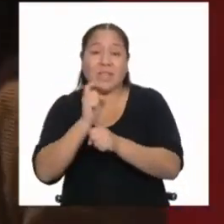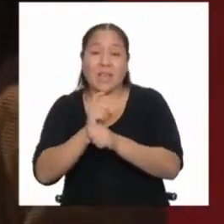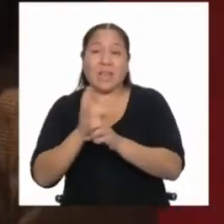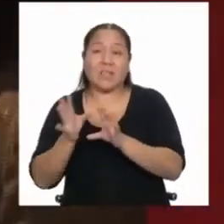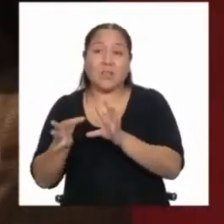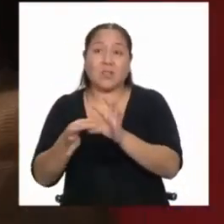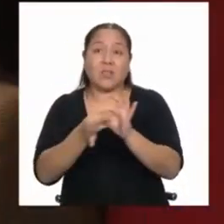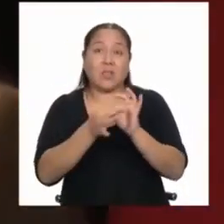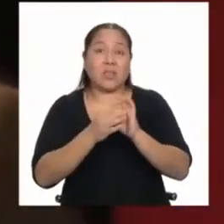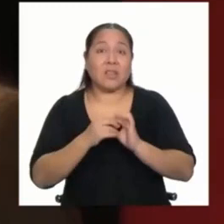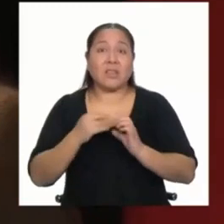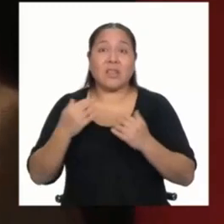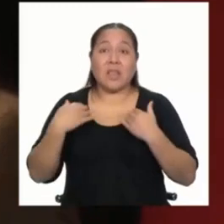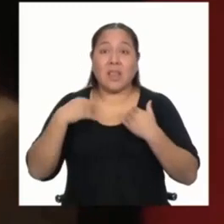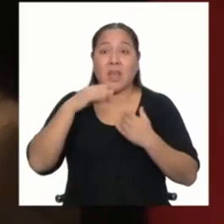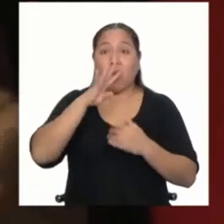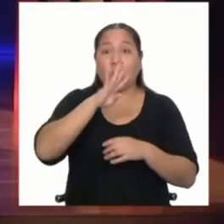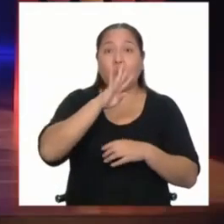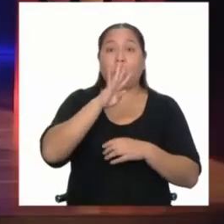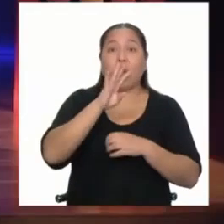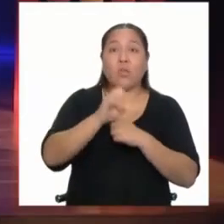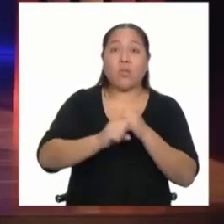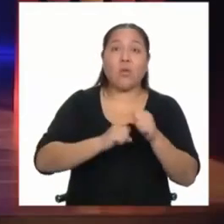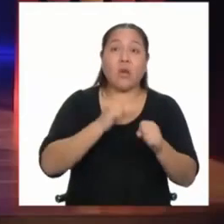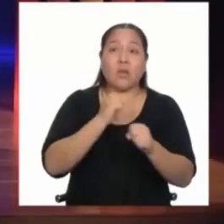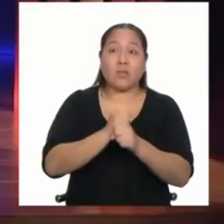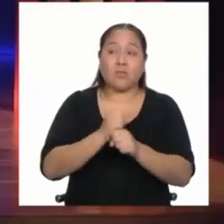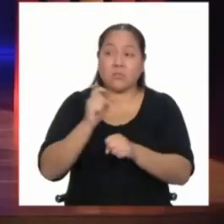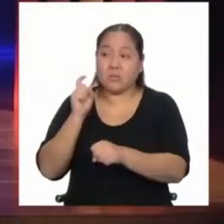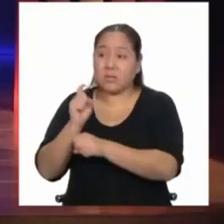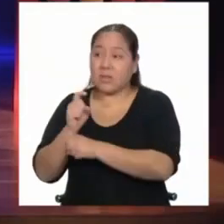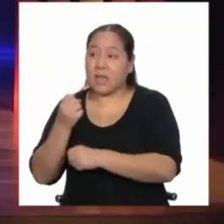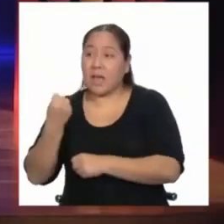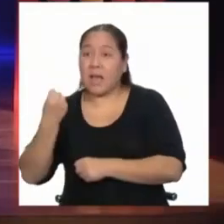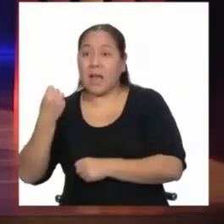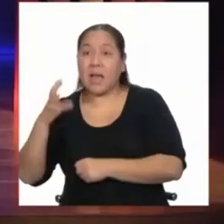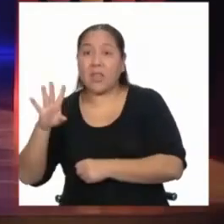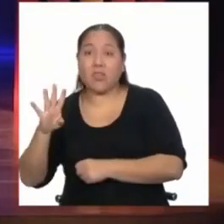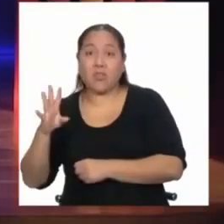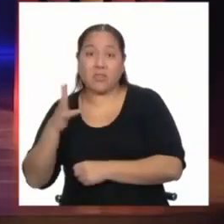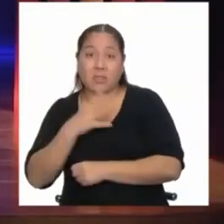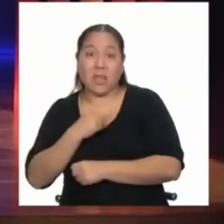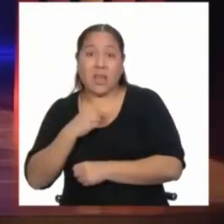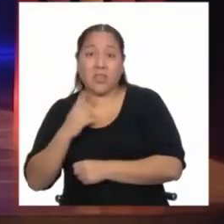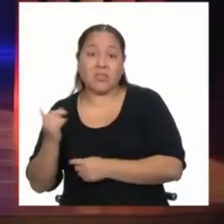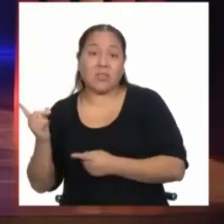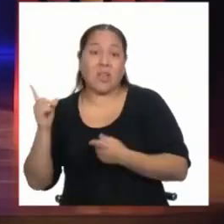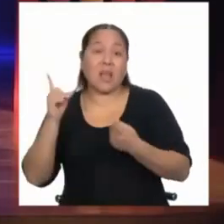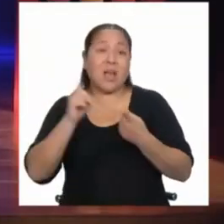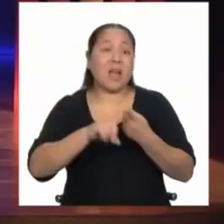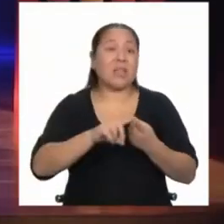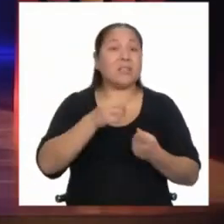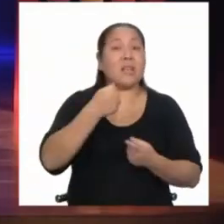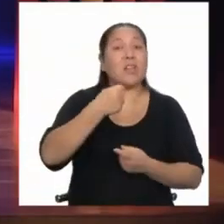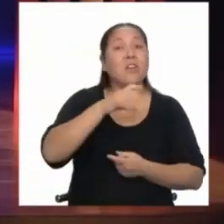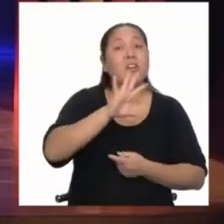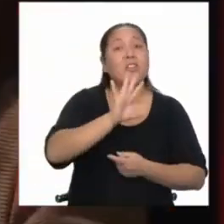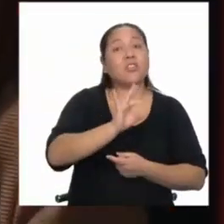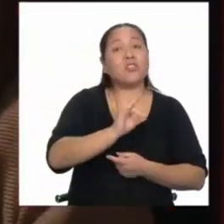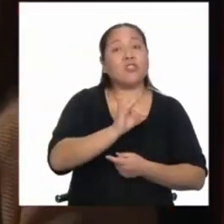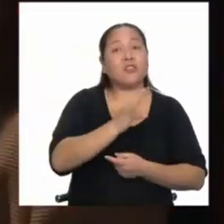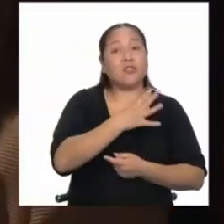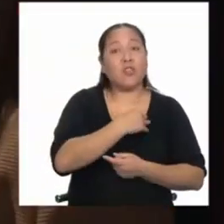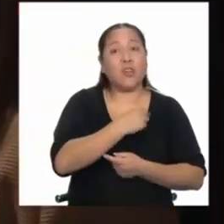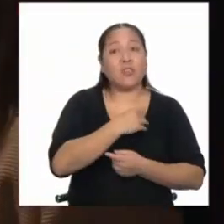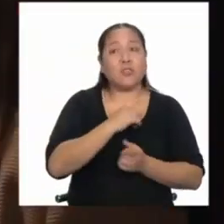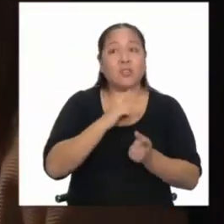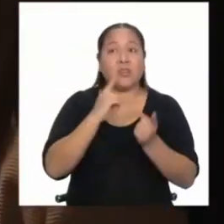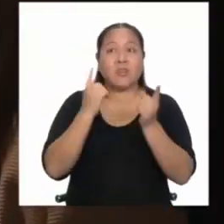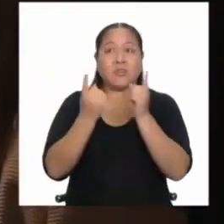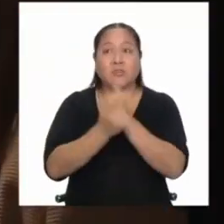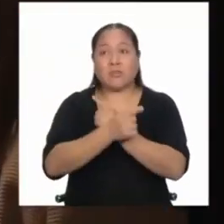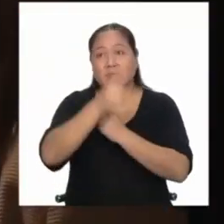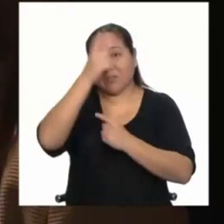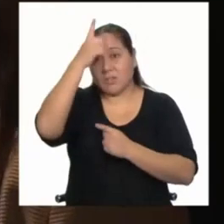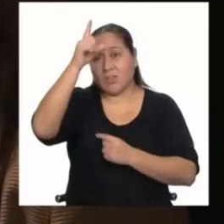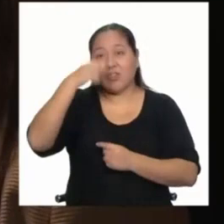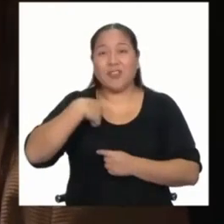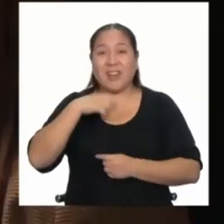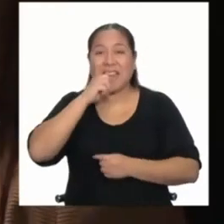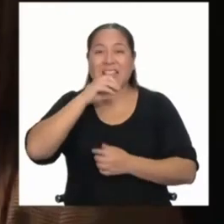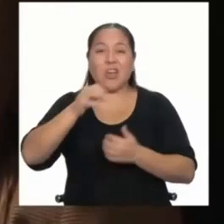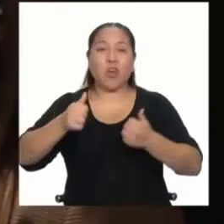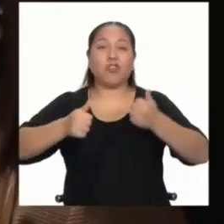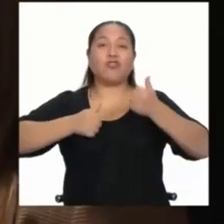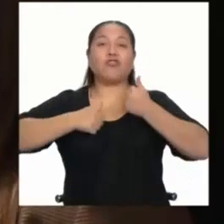cuatro años, y lo que busca es formar a estos chicos, desde los 14 hasta los 18, en que se conviertan en líderes. Yo les llamo soldaditos de luz,